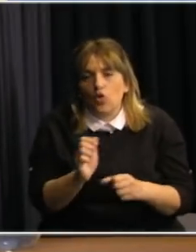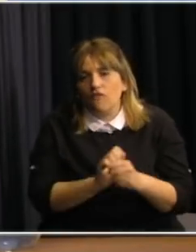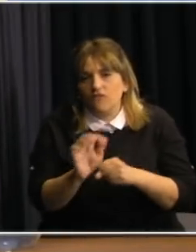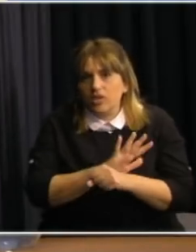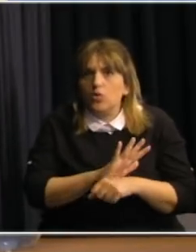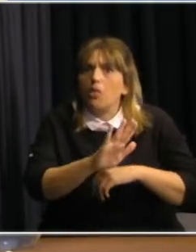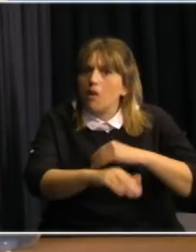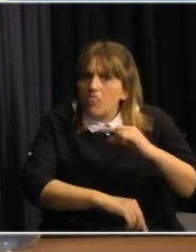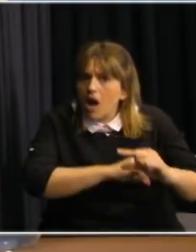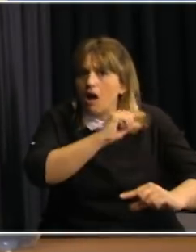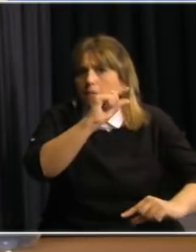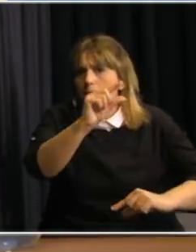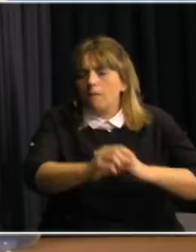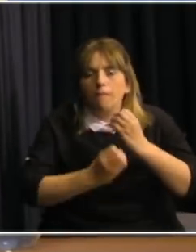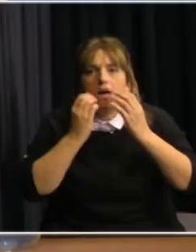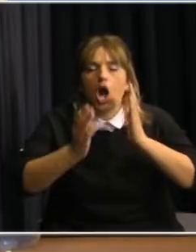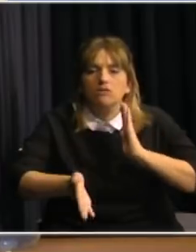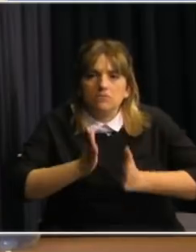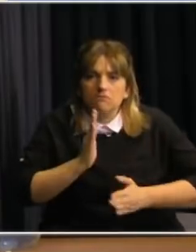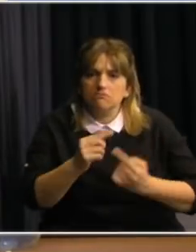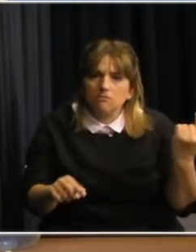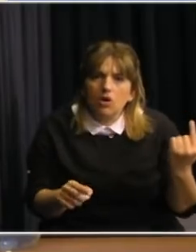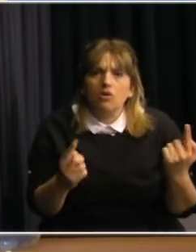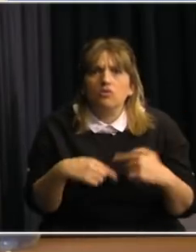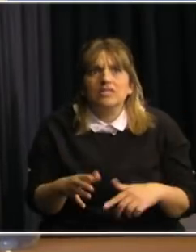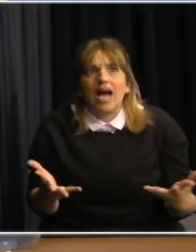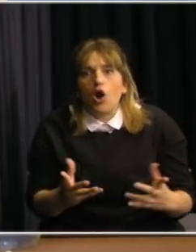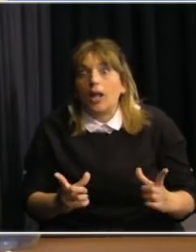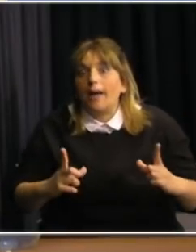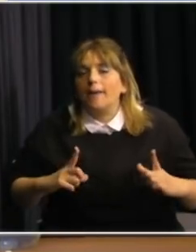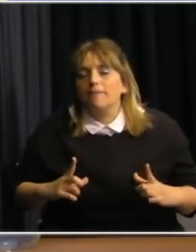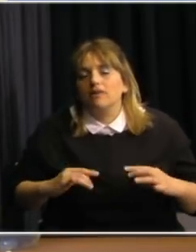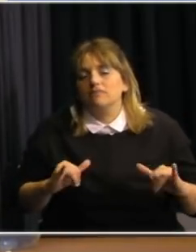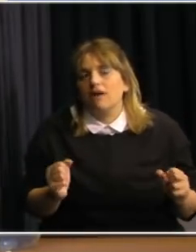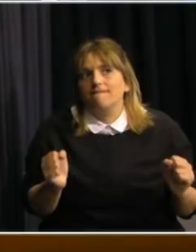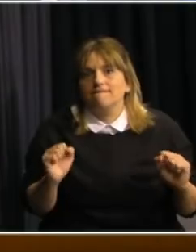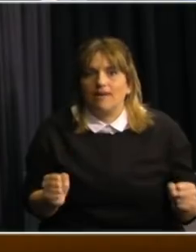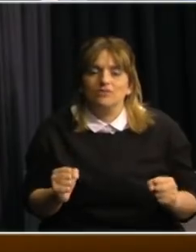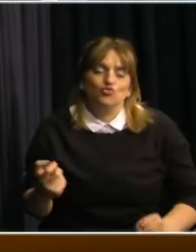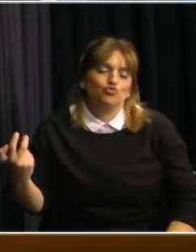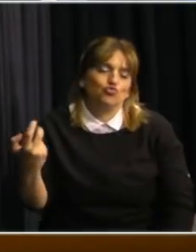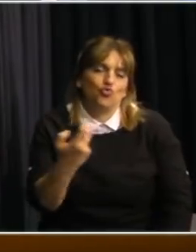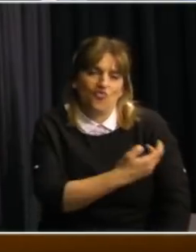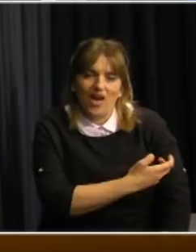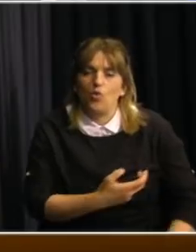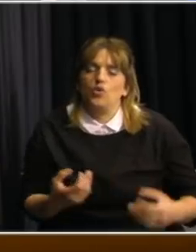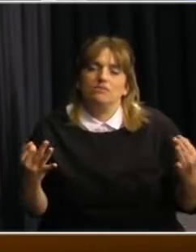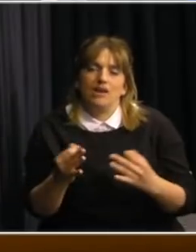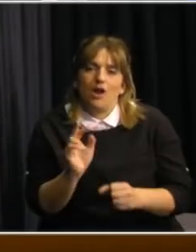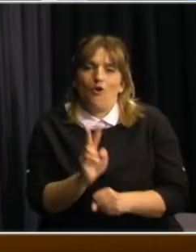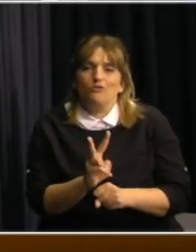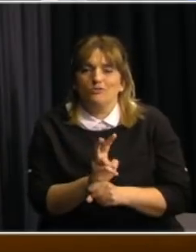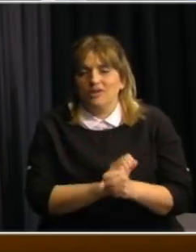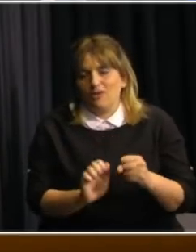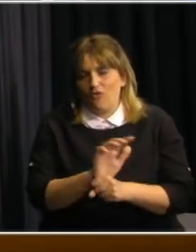se fueron desarrollando mejores tratamientos y hoy sabemos que esperamos ansiosamente una vacuna eficaz y segura para controlar la pandemia.